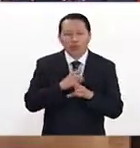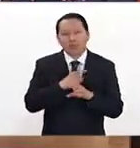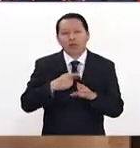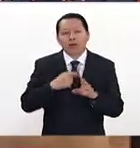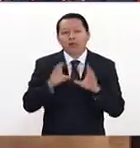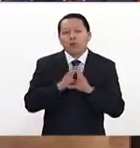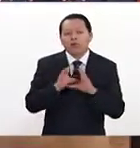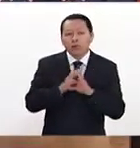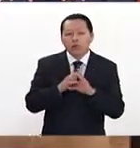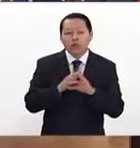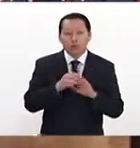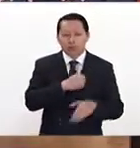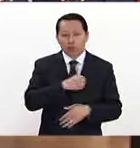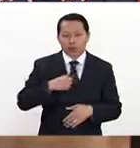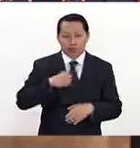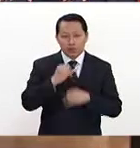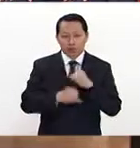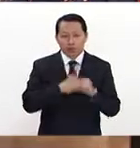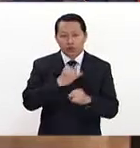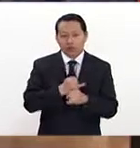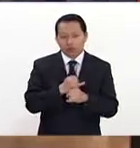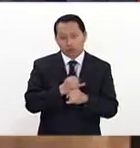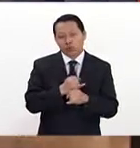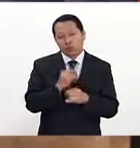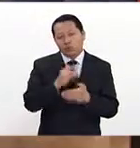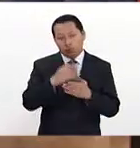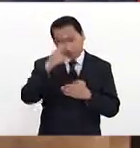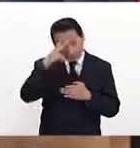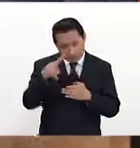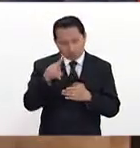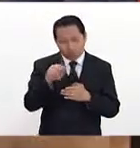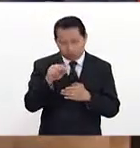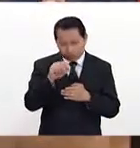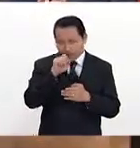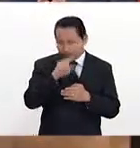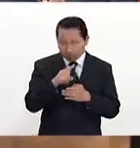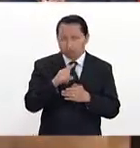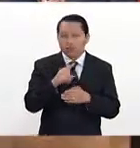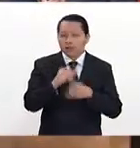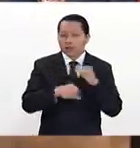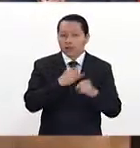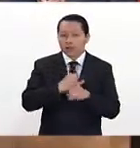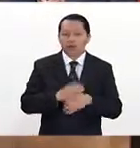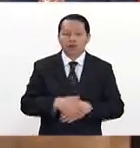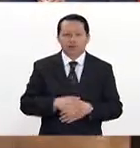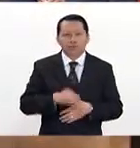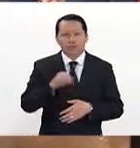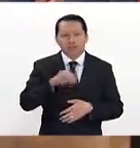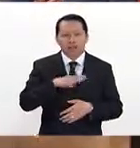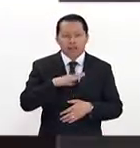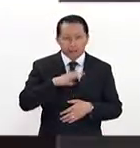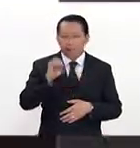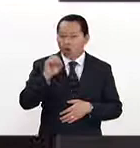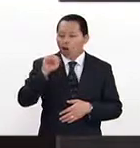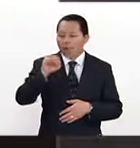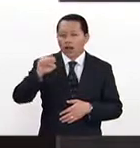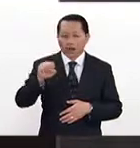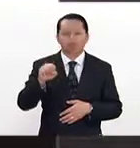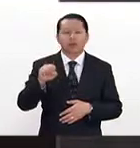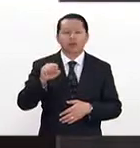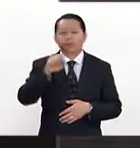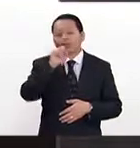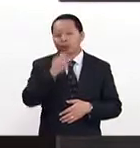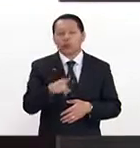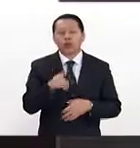compromiso internacional, no solo nada más con México, los mexicanos, ¿no? Es todo. Es un compromiso. La Organización Mundial de la Salud